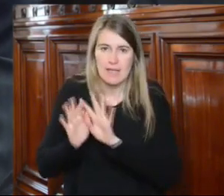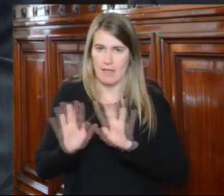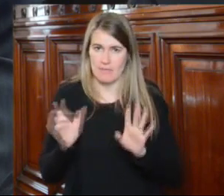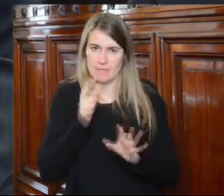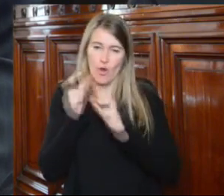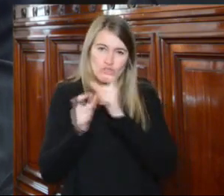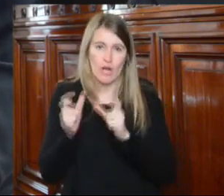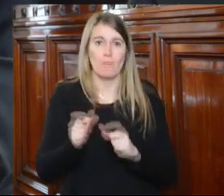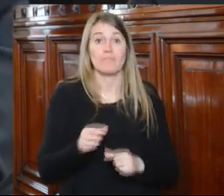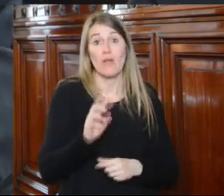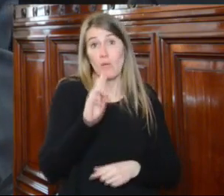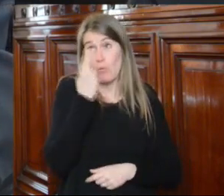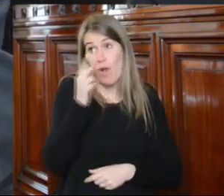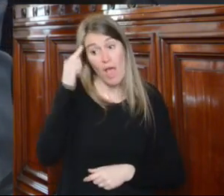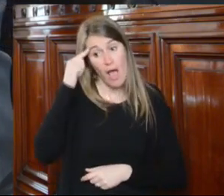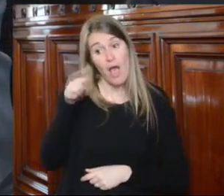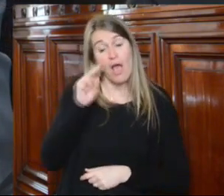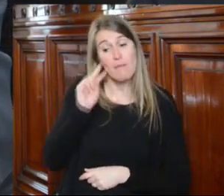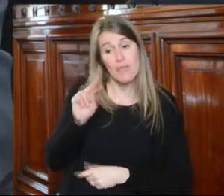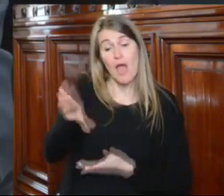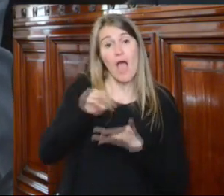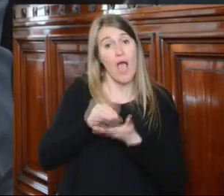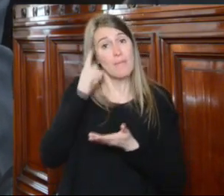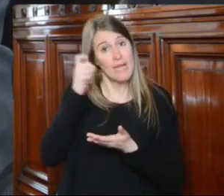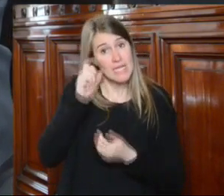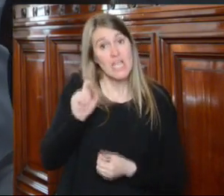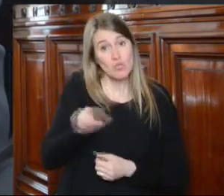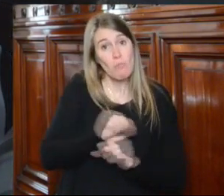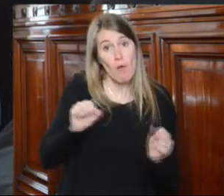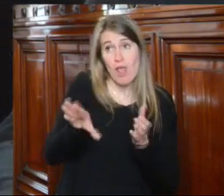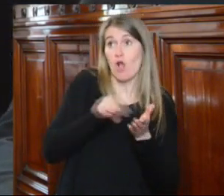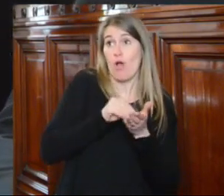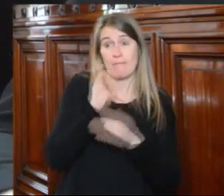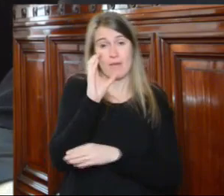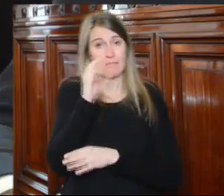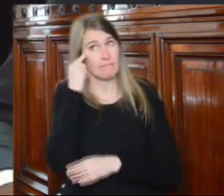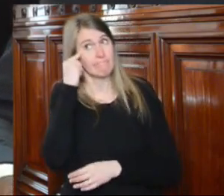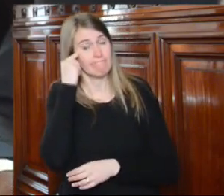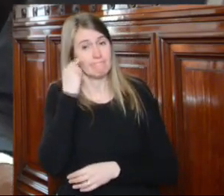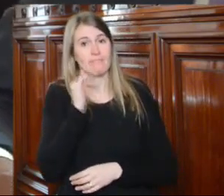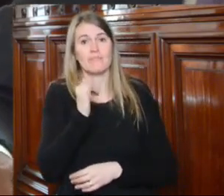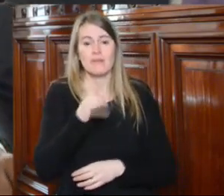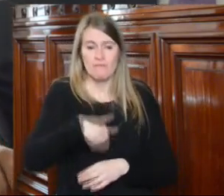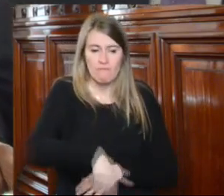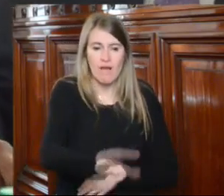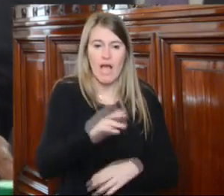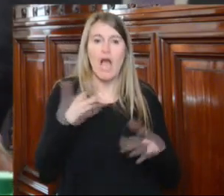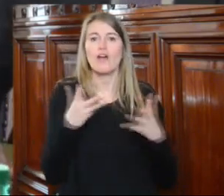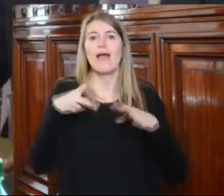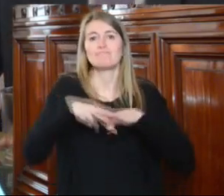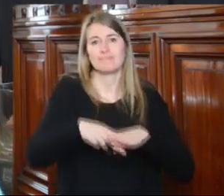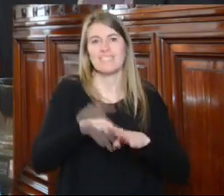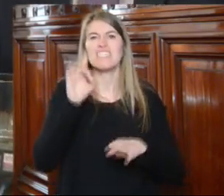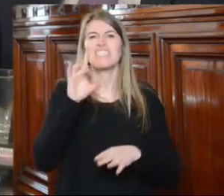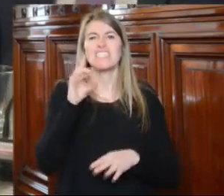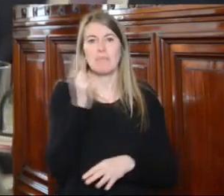para otras defensorías muchísimas gracias esta audiencia concluye e iniciaremos la siguiente aproximadamente en unos 15 minutos